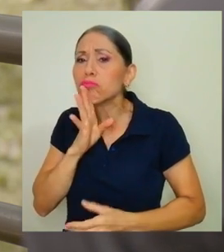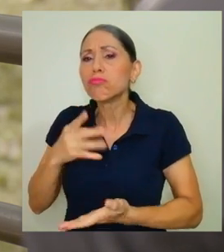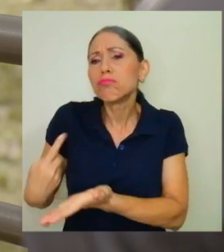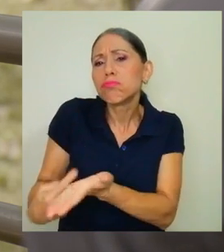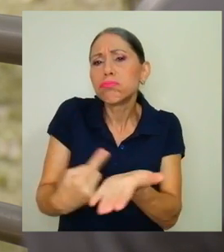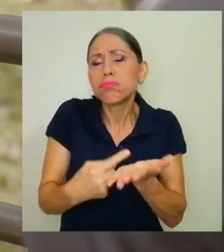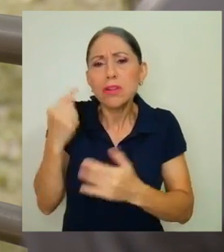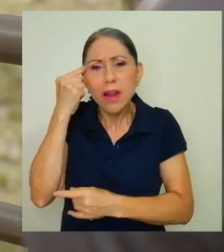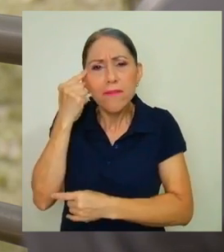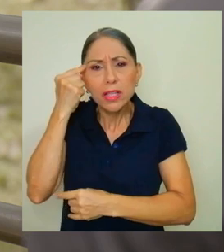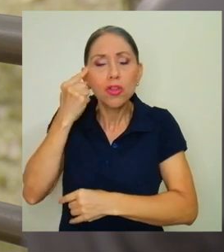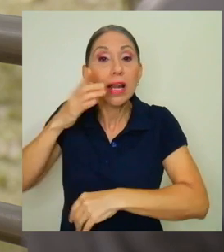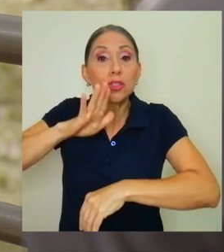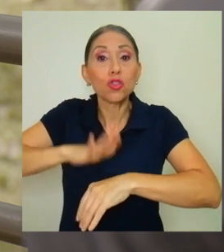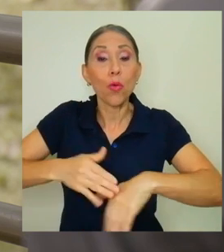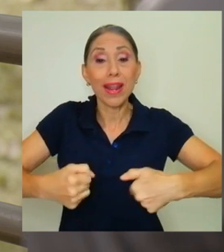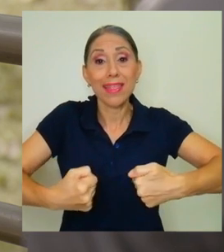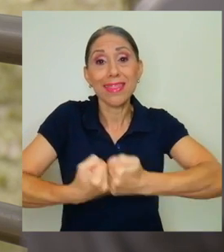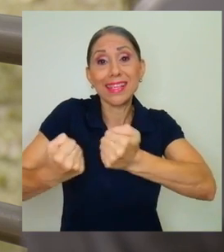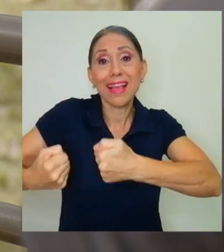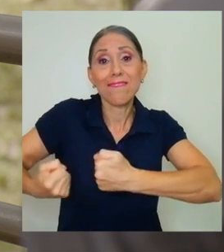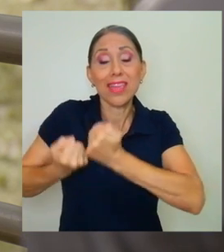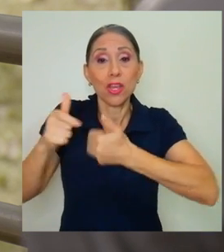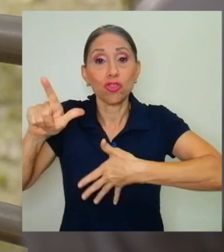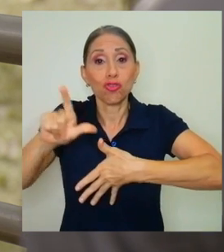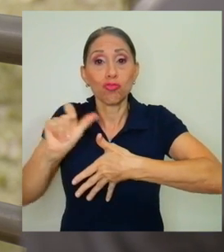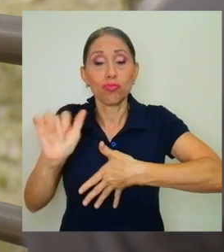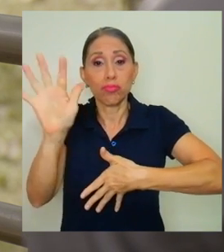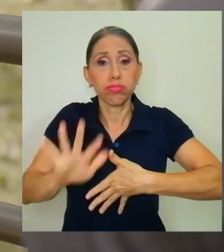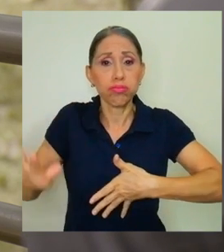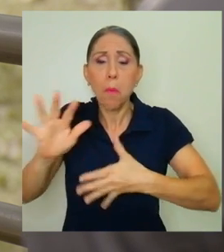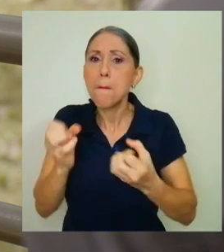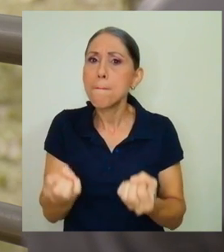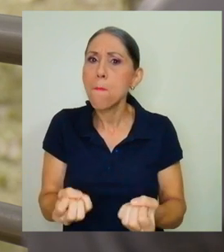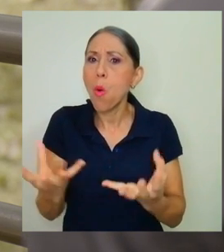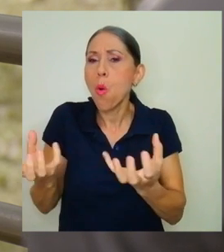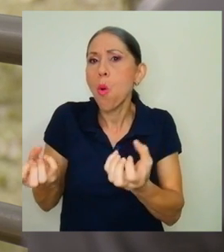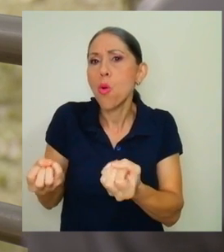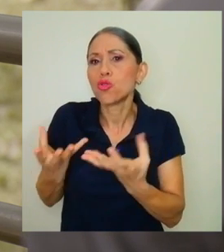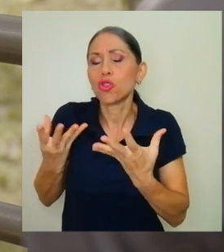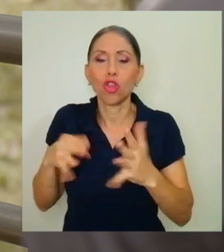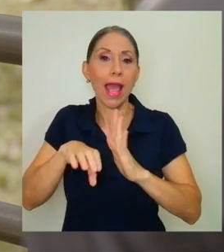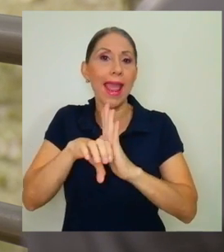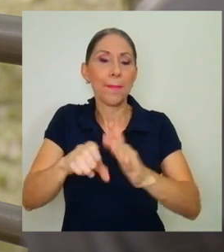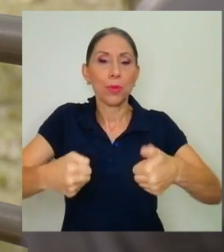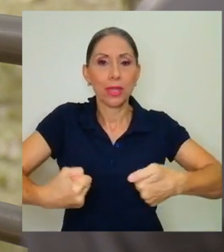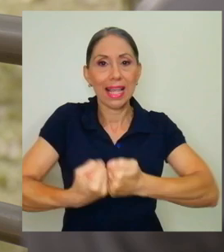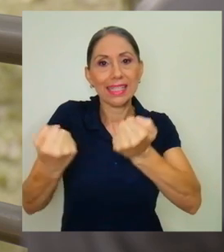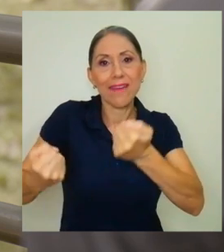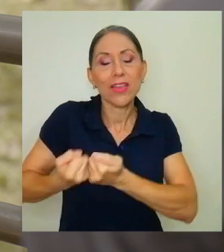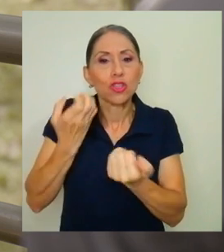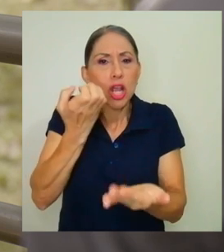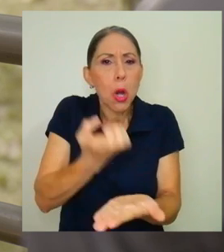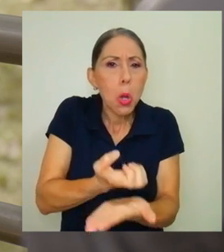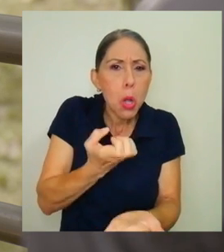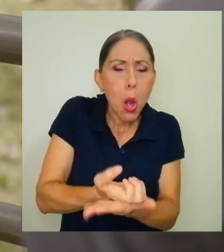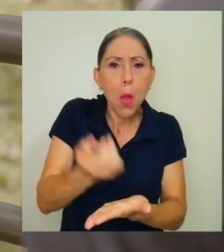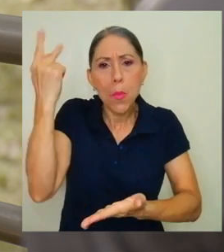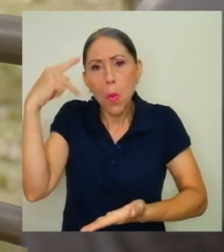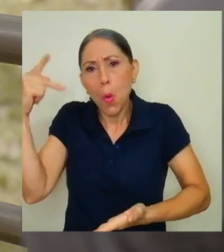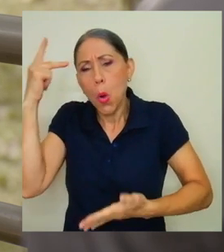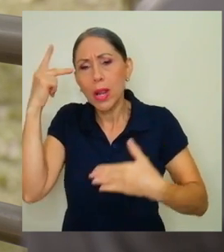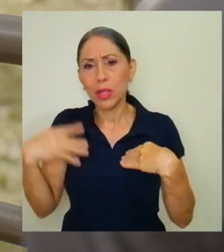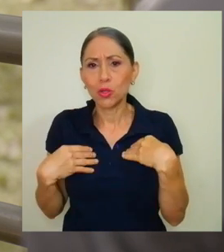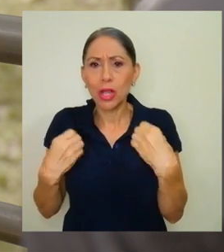relación con los desafíos que hay en la región, que son muchos, ¿verdad? Podemos hablar de desafíos económicos, políticos, en